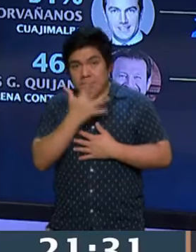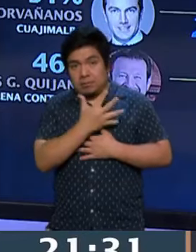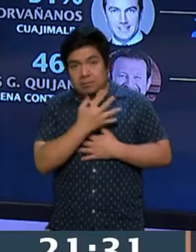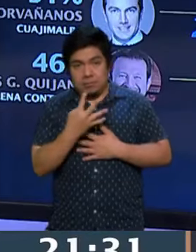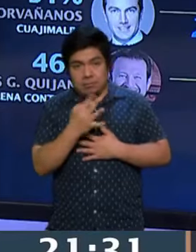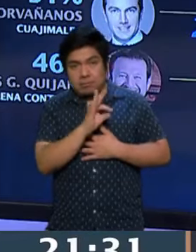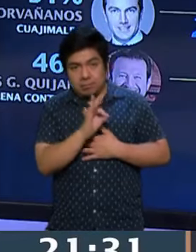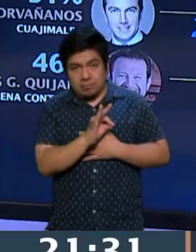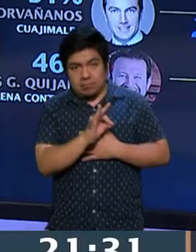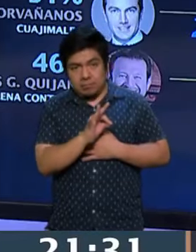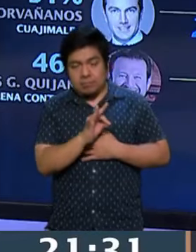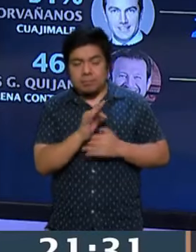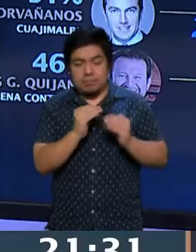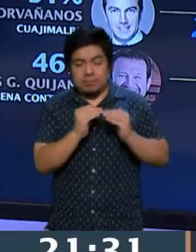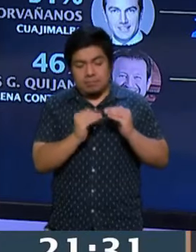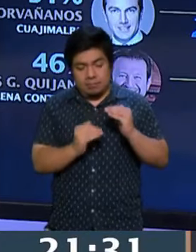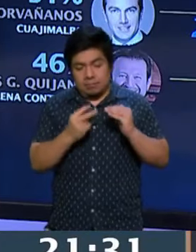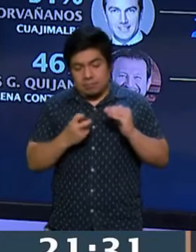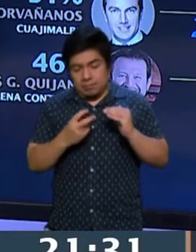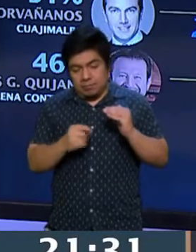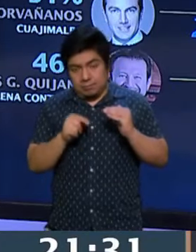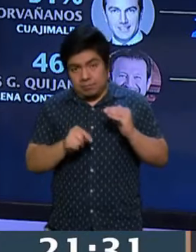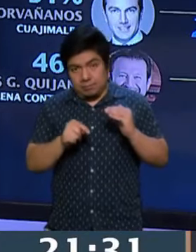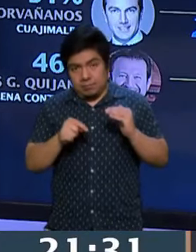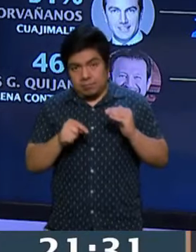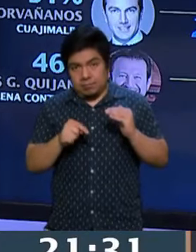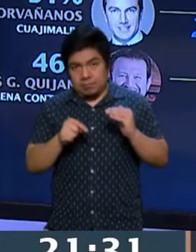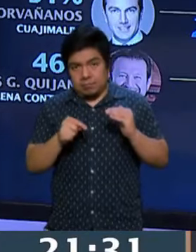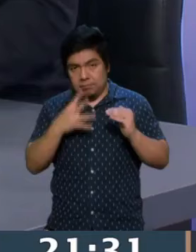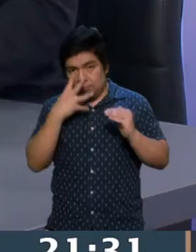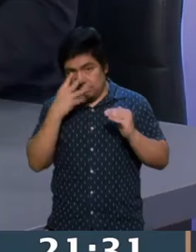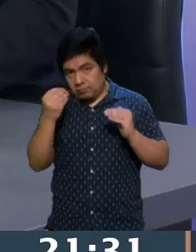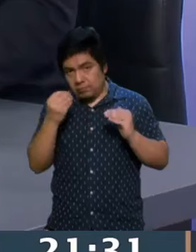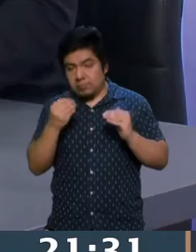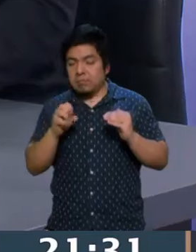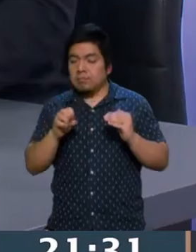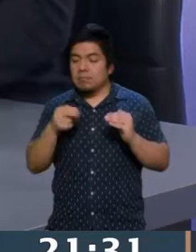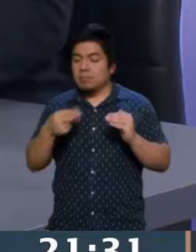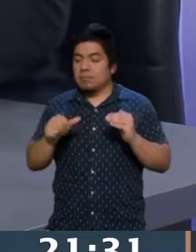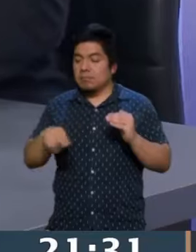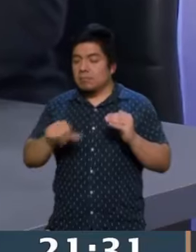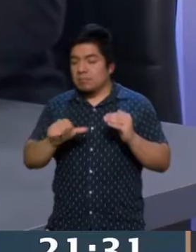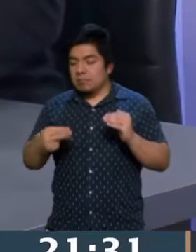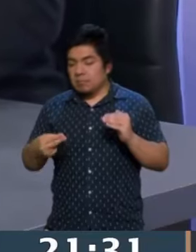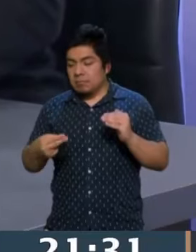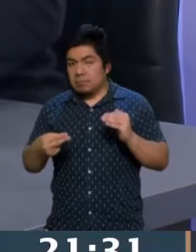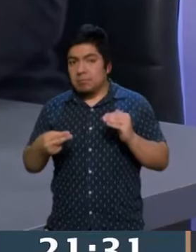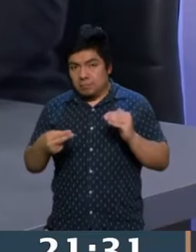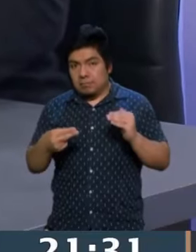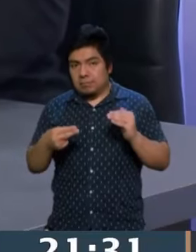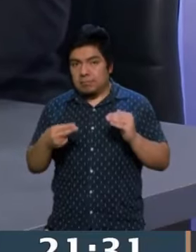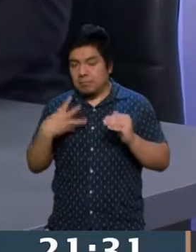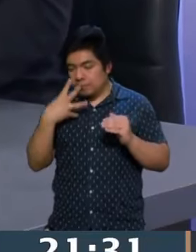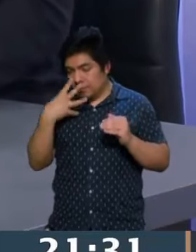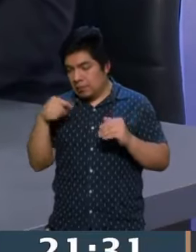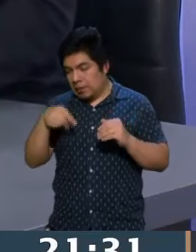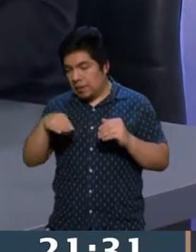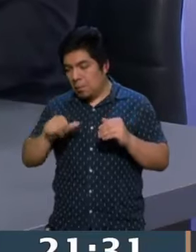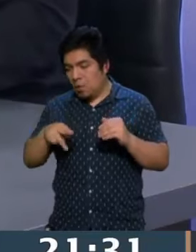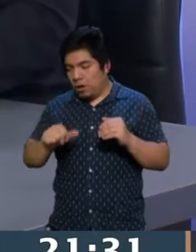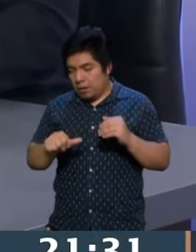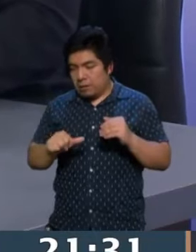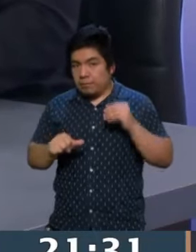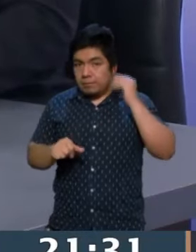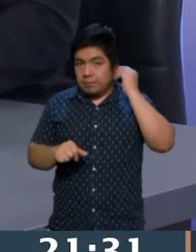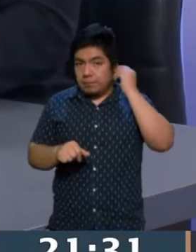54%. En segundo lugar, en Coyoacán tenemos a Jana de la Madrid por la coalición de Morena PT y